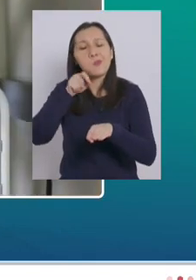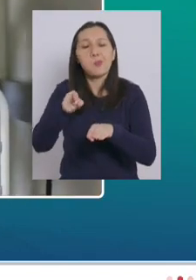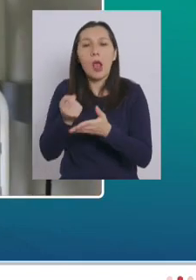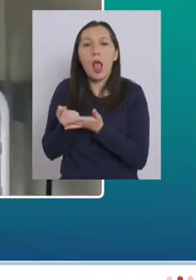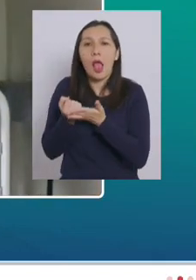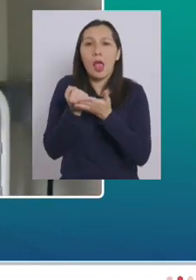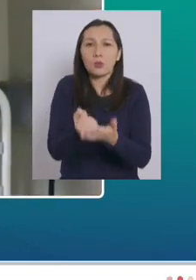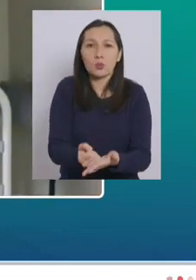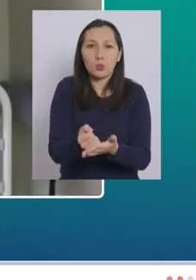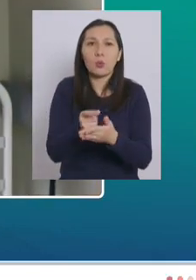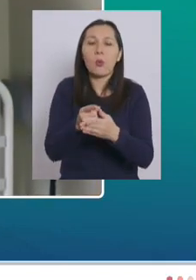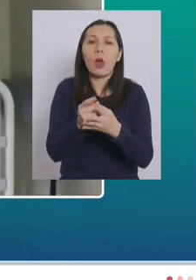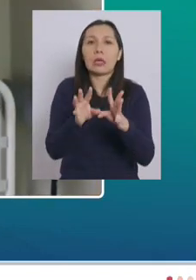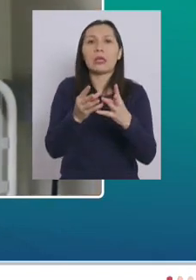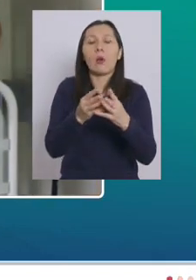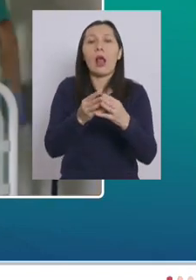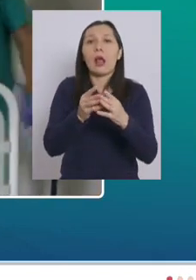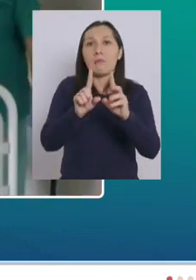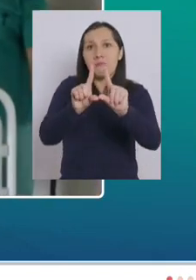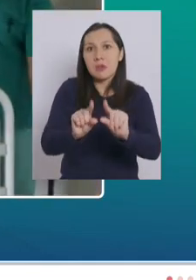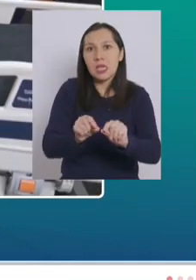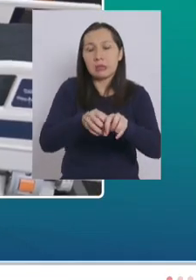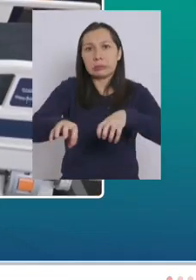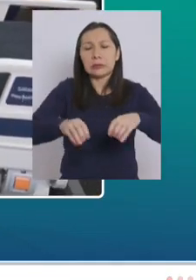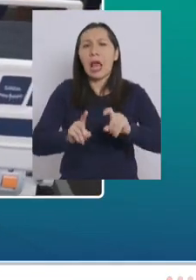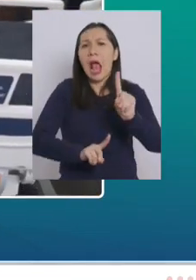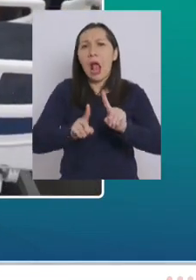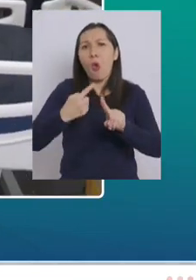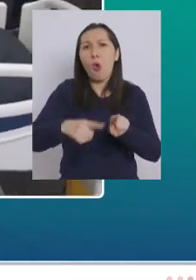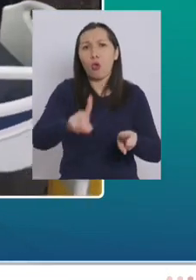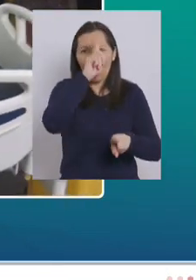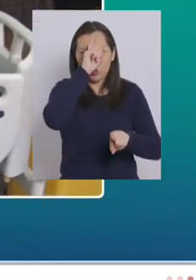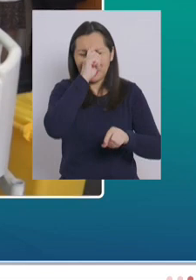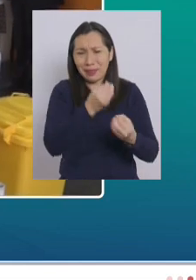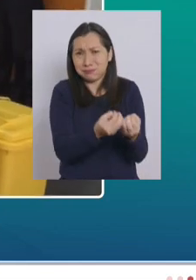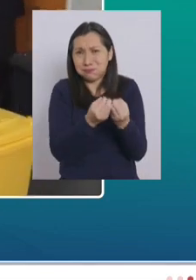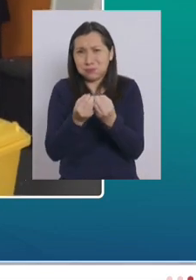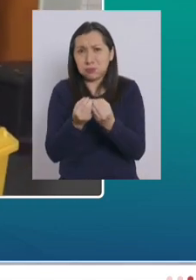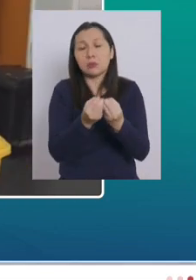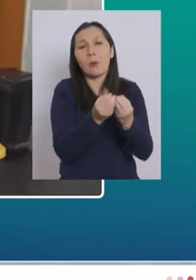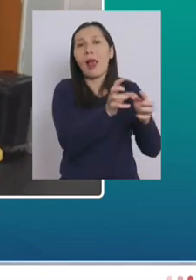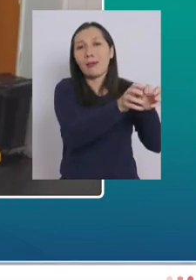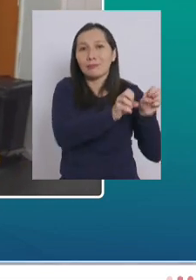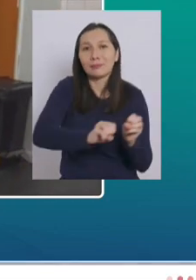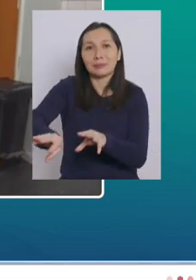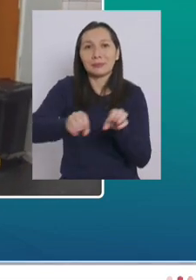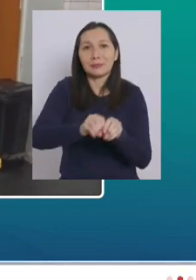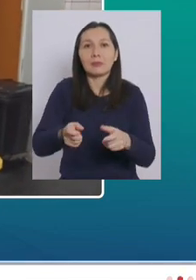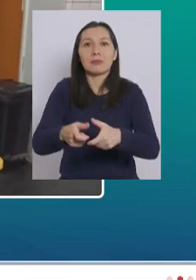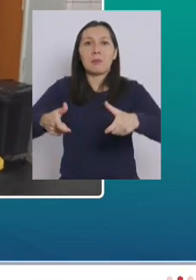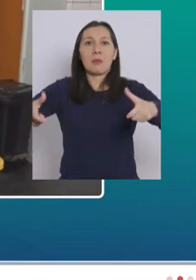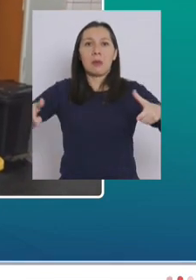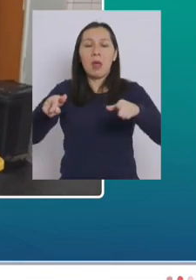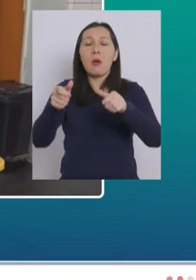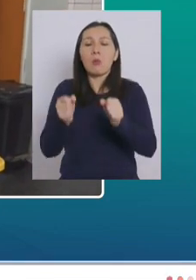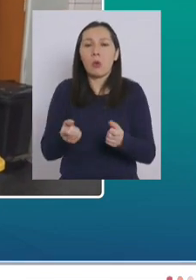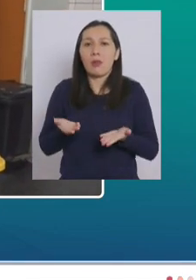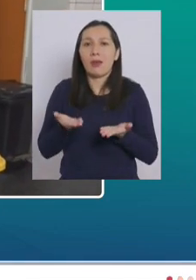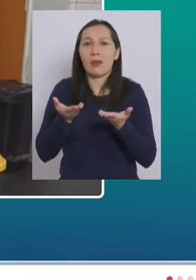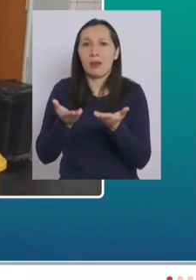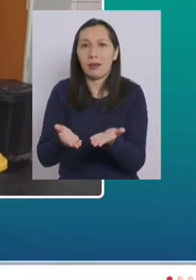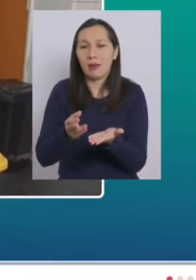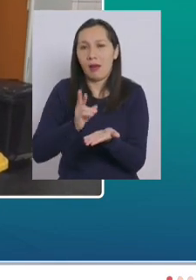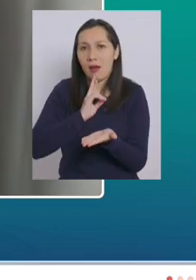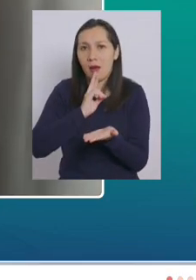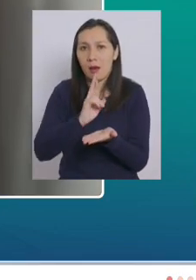a la descomplejización de otras unidades para así poder seguir creciendo y